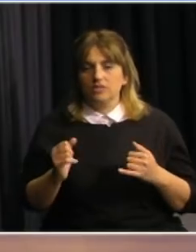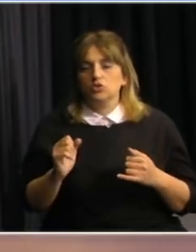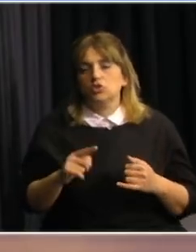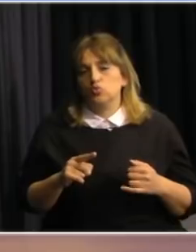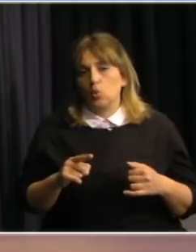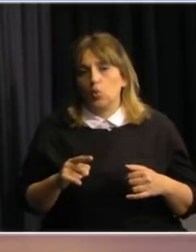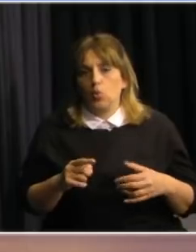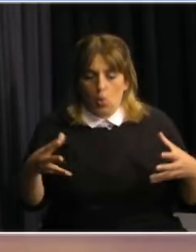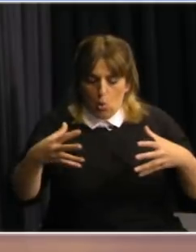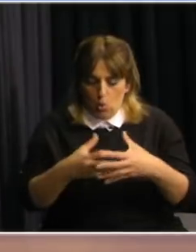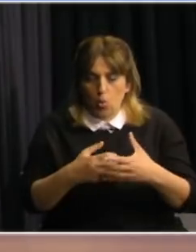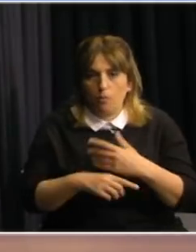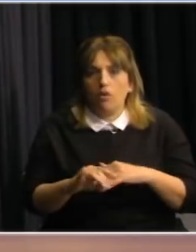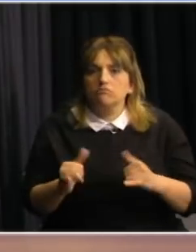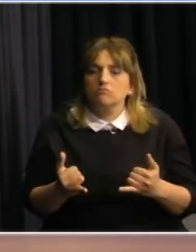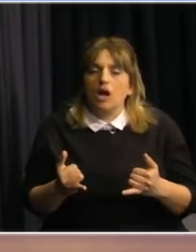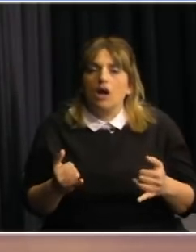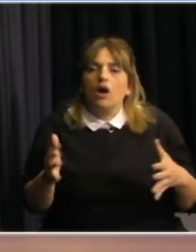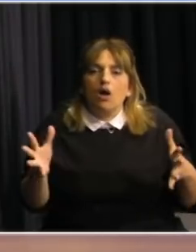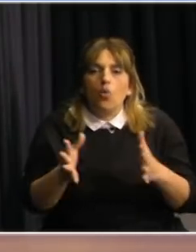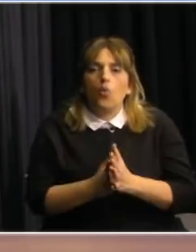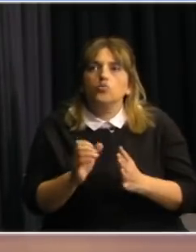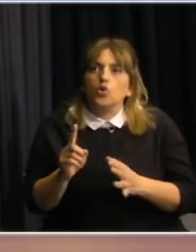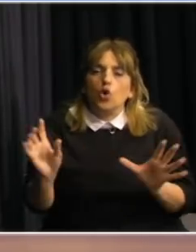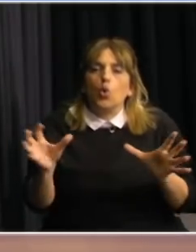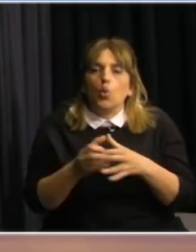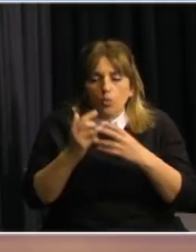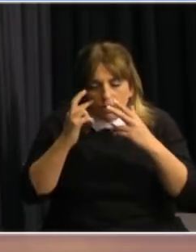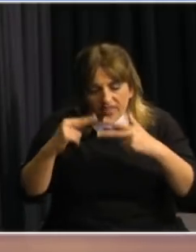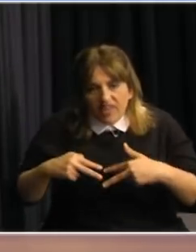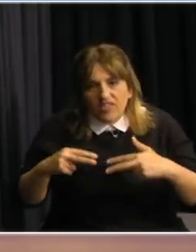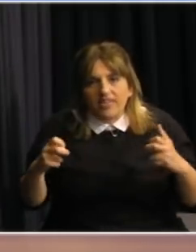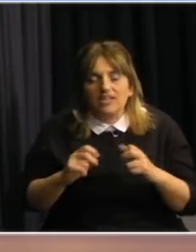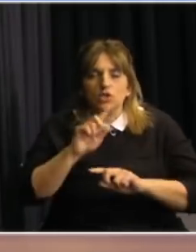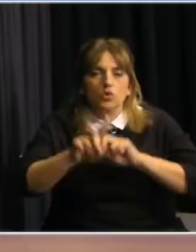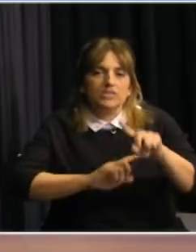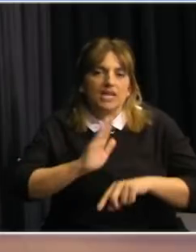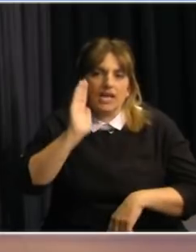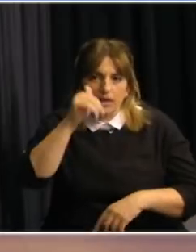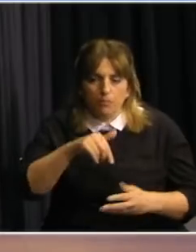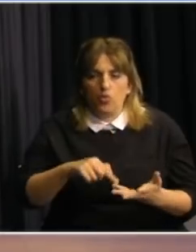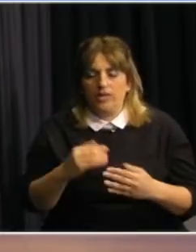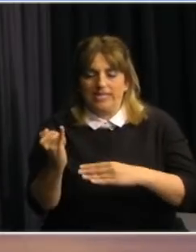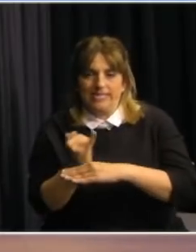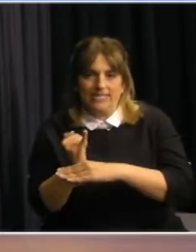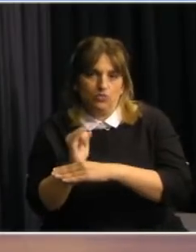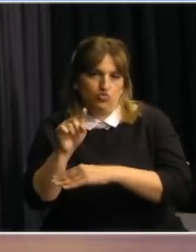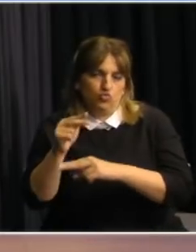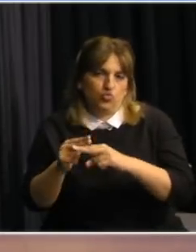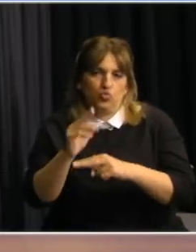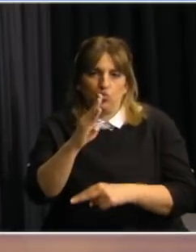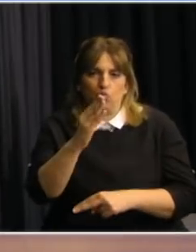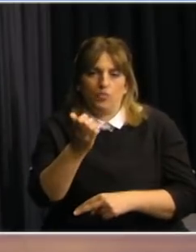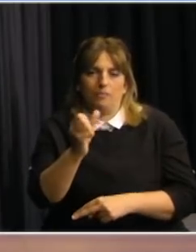el GACH elevó conjuntamente con los equipos de investigación de la Universidad de la República al Instituto Pasteur una propuesta